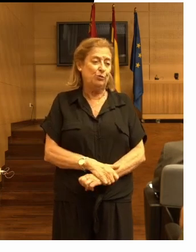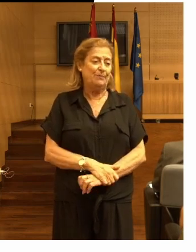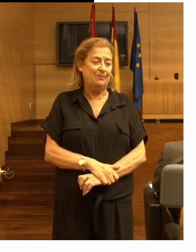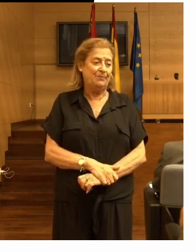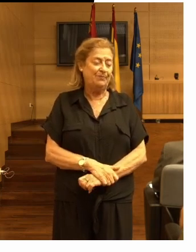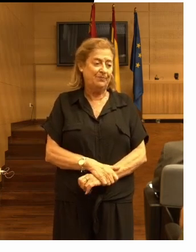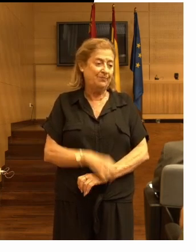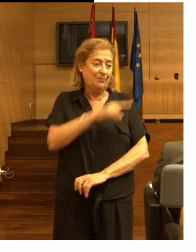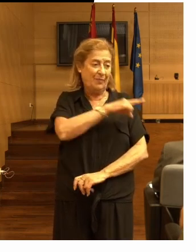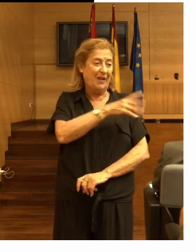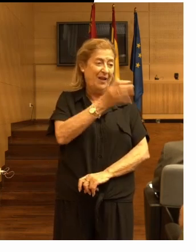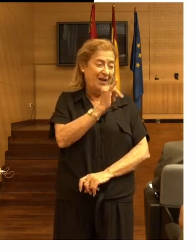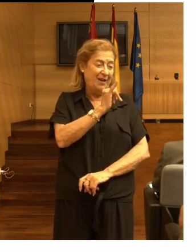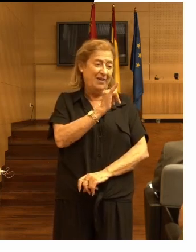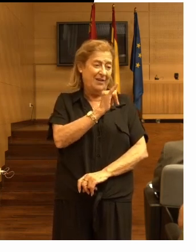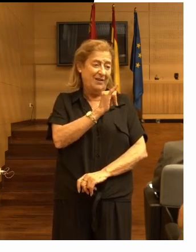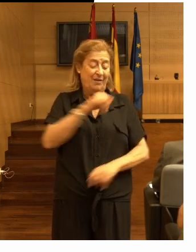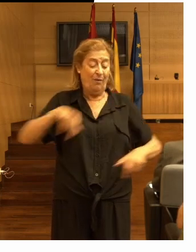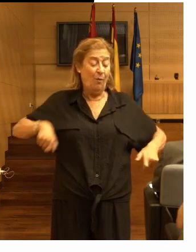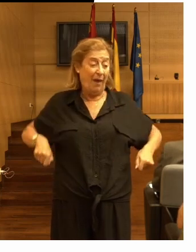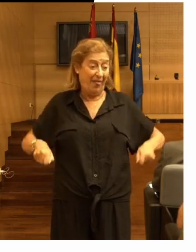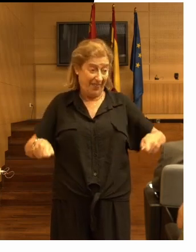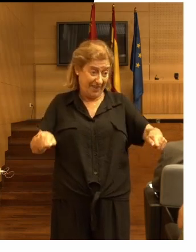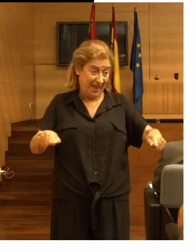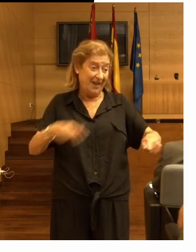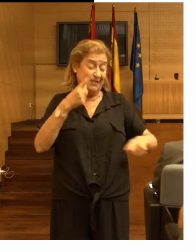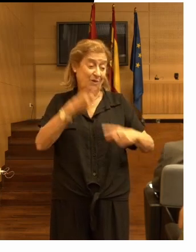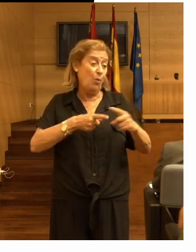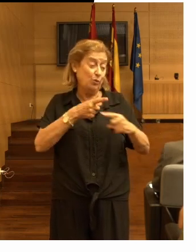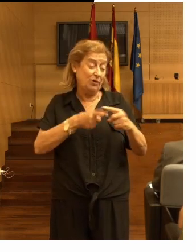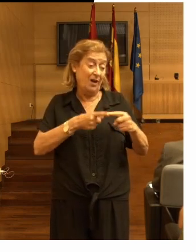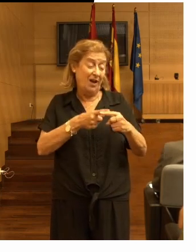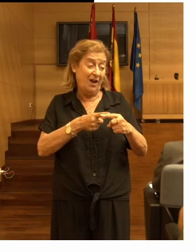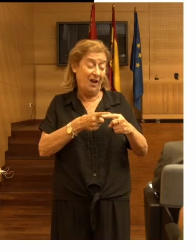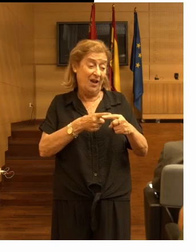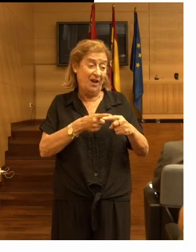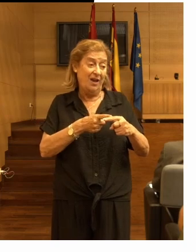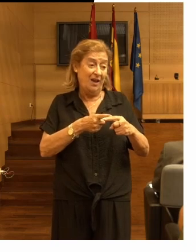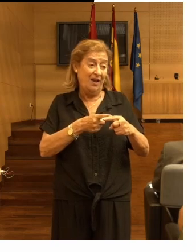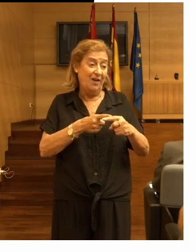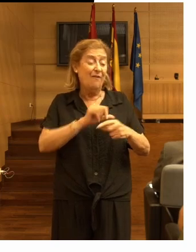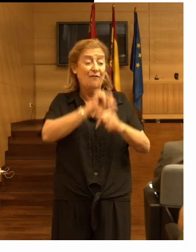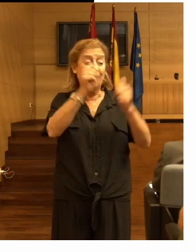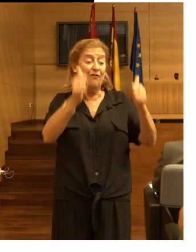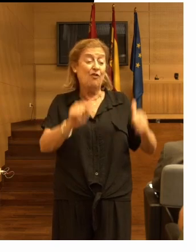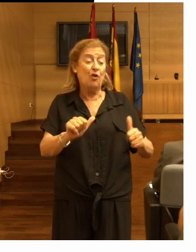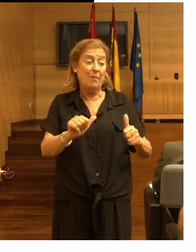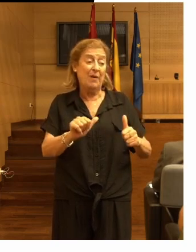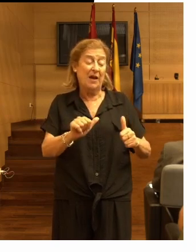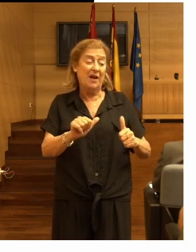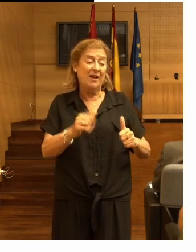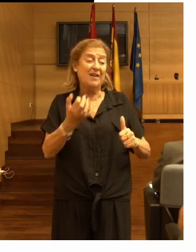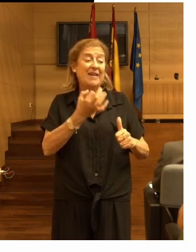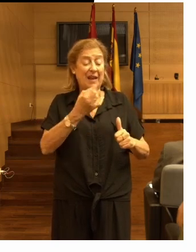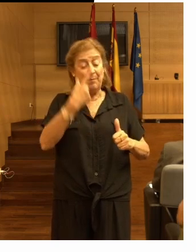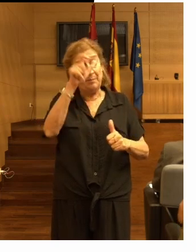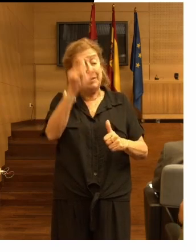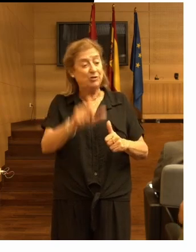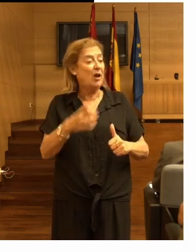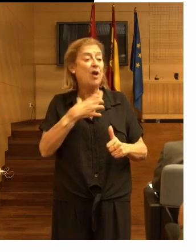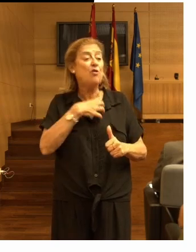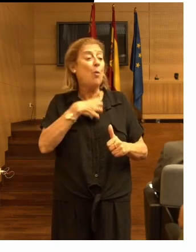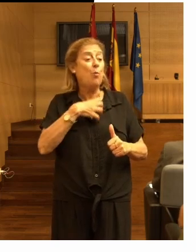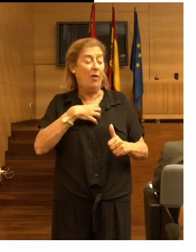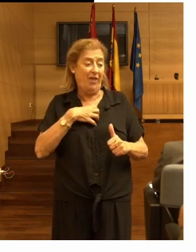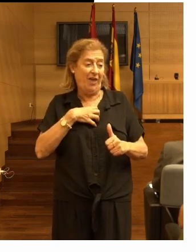aquí tenemos barandales que se utilizan de modo que la persona no puede